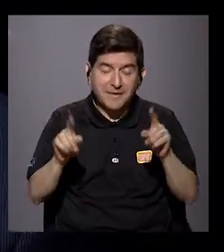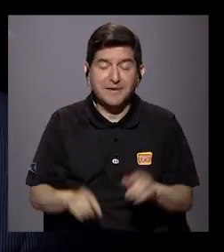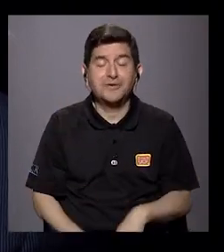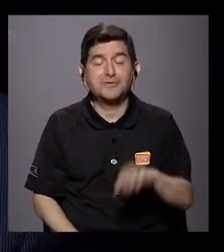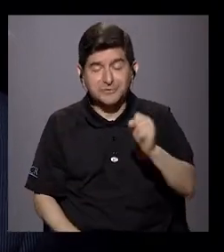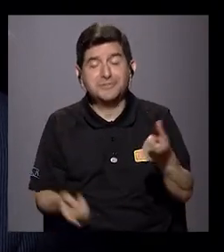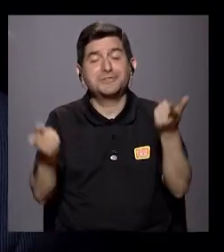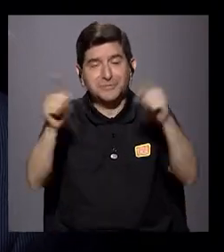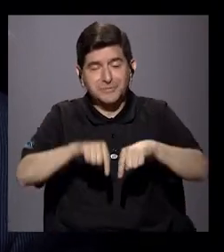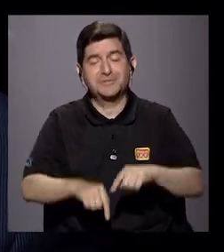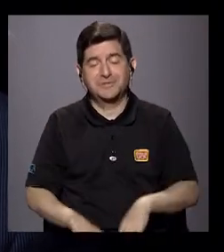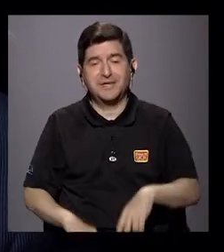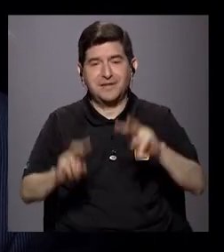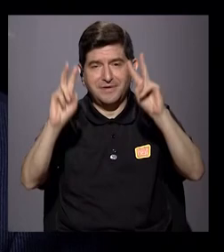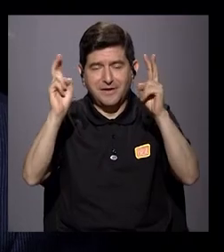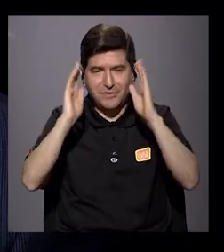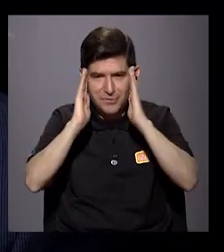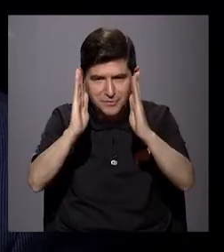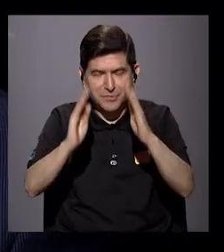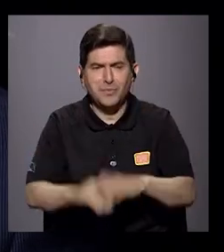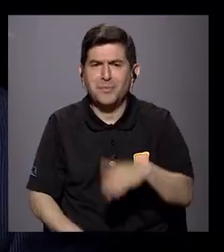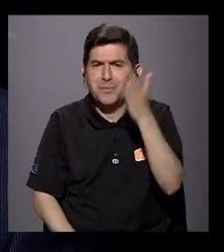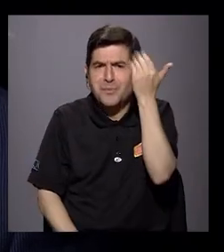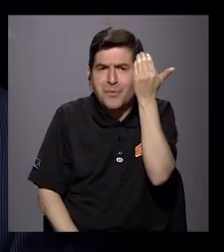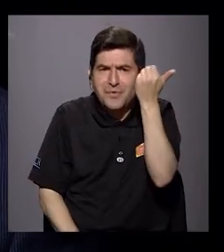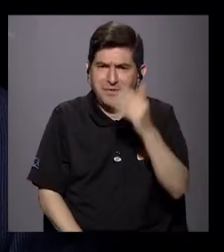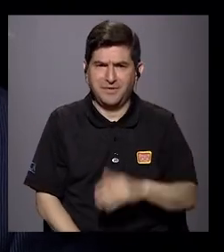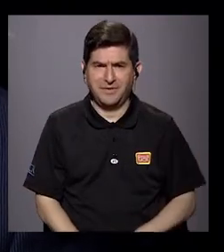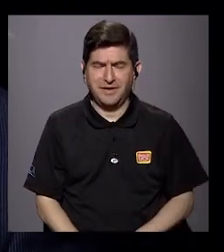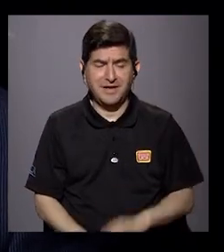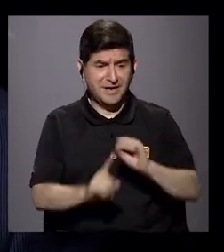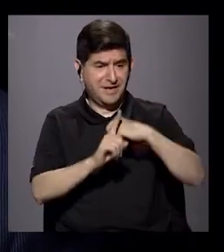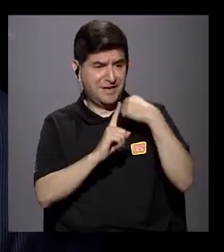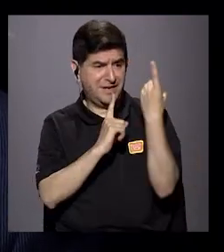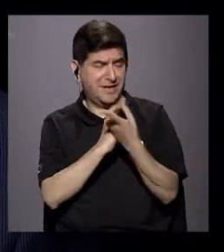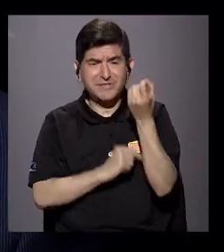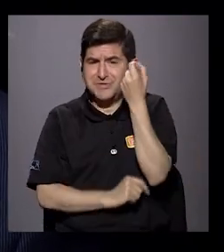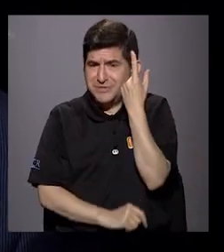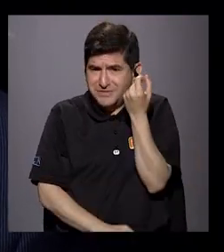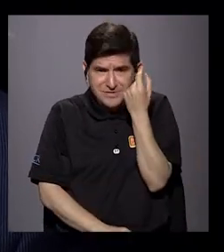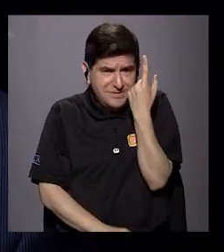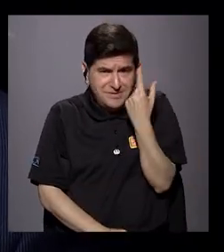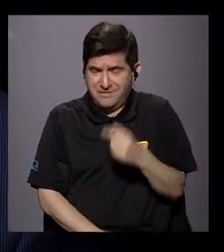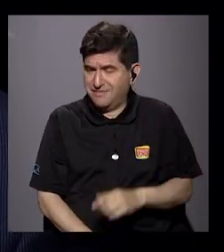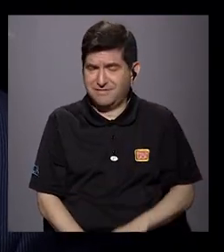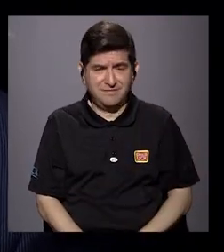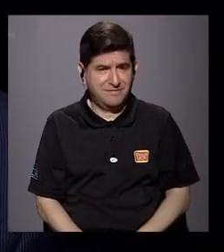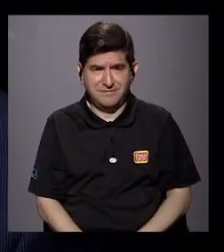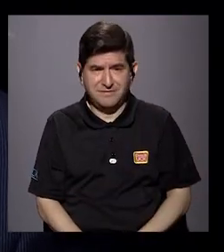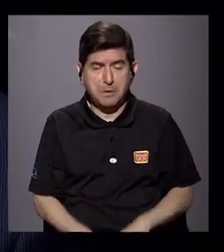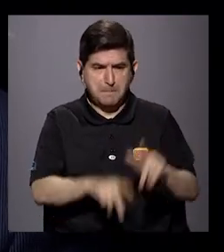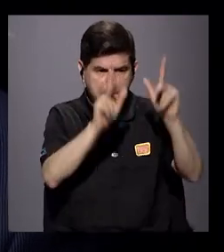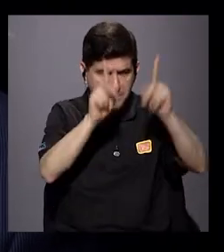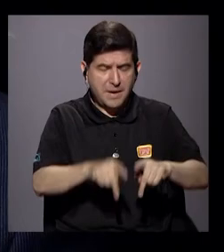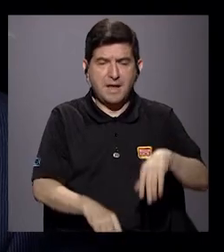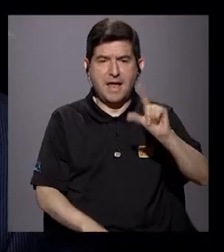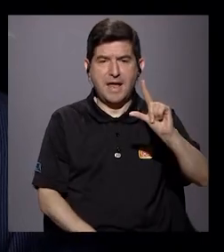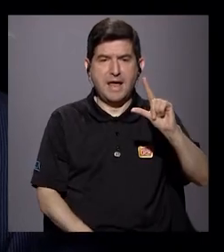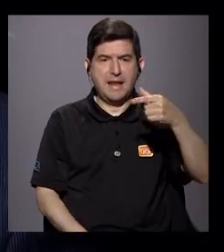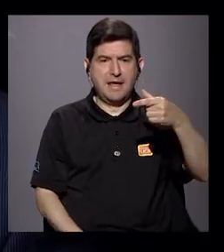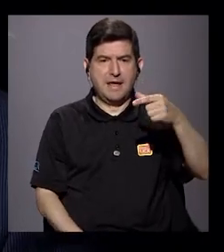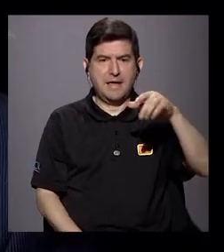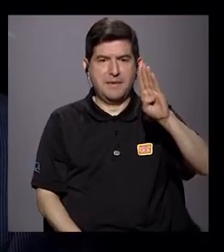Efectivamente lo es porque todavía la sociedad no ha entendido que las personas